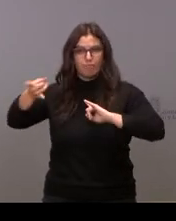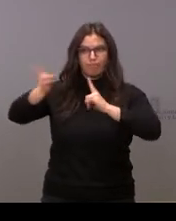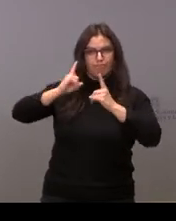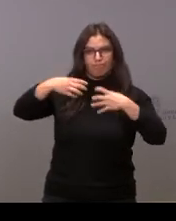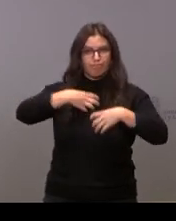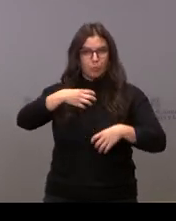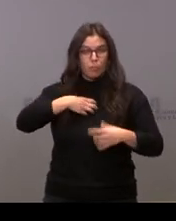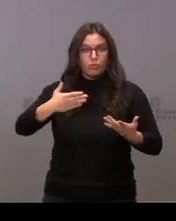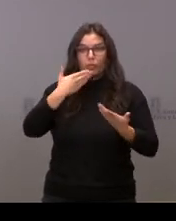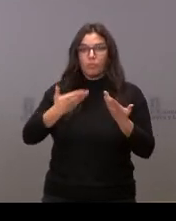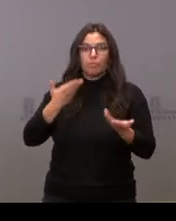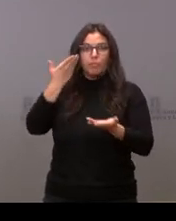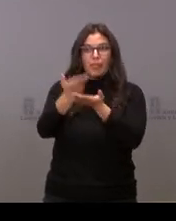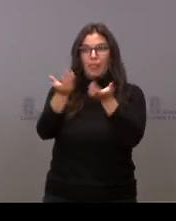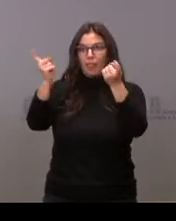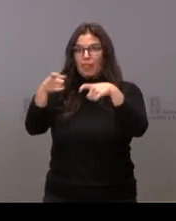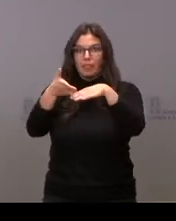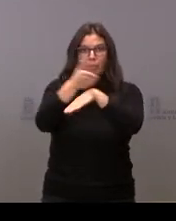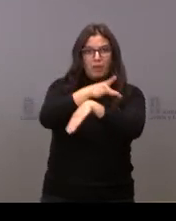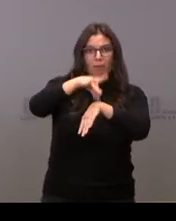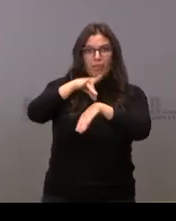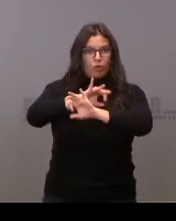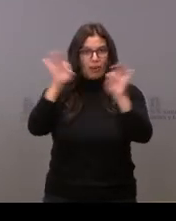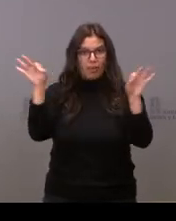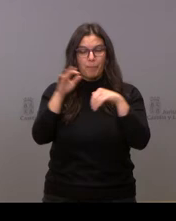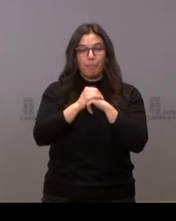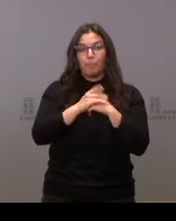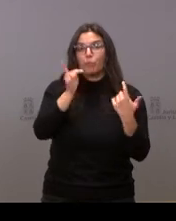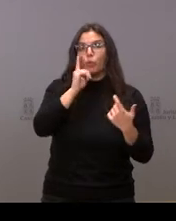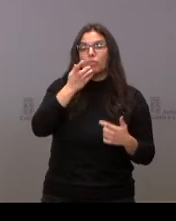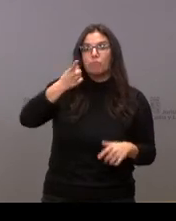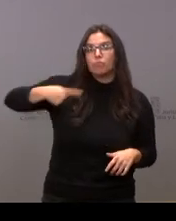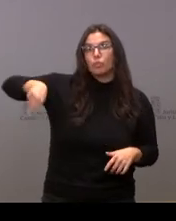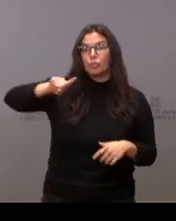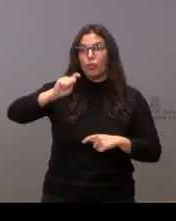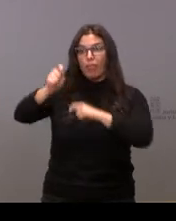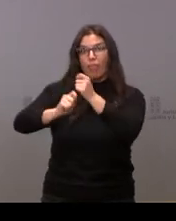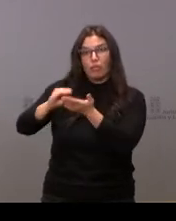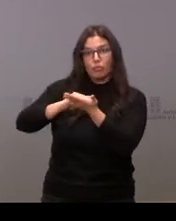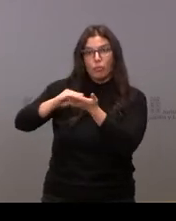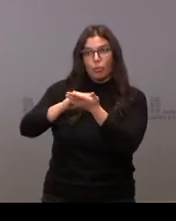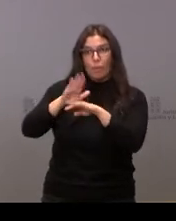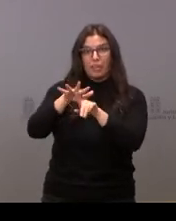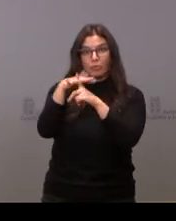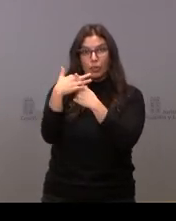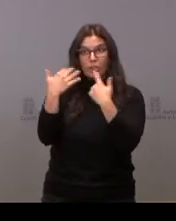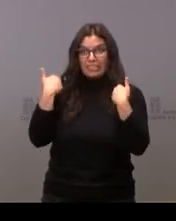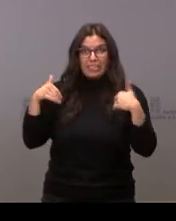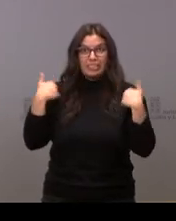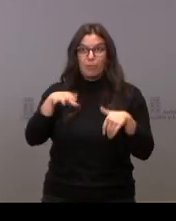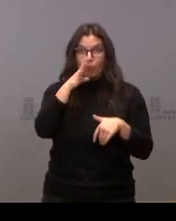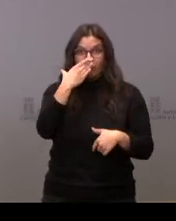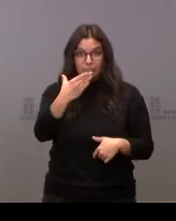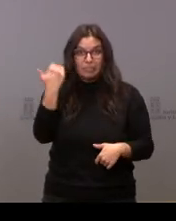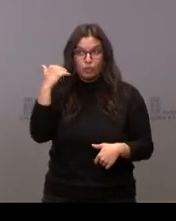no pueden solicitar la cita previa a su médico. No sé si tienen previsto una solución para este tipo de situaciones que la verdad es que en Soria